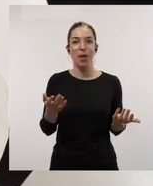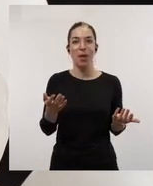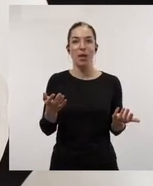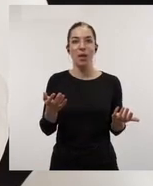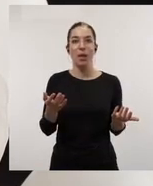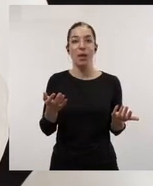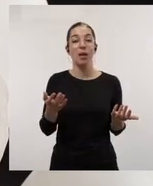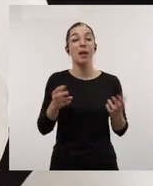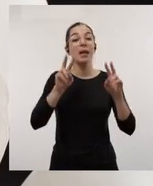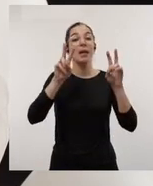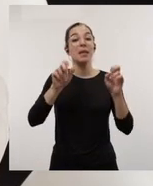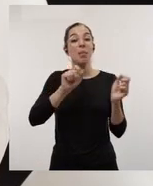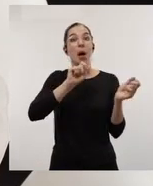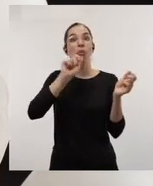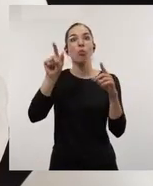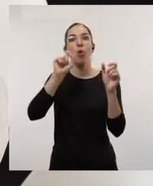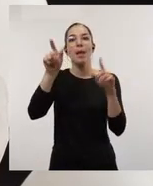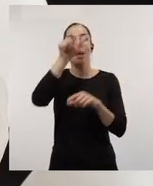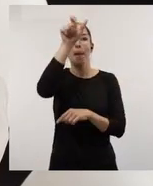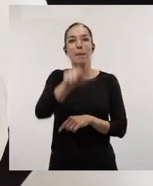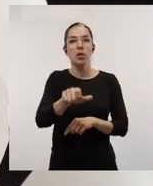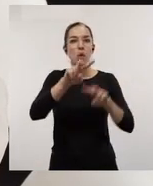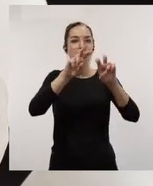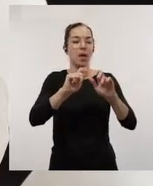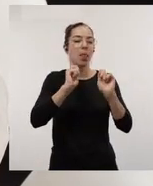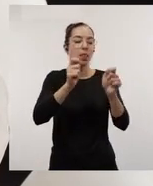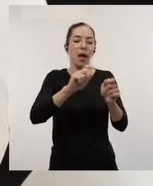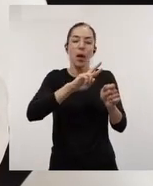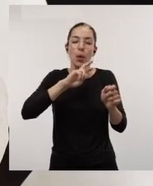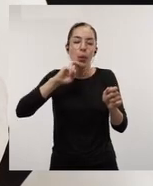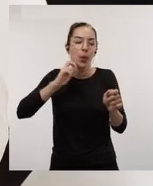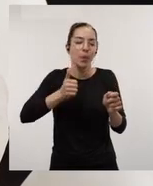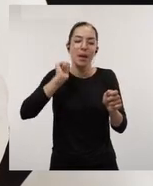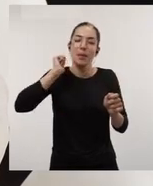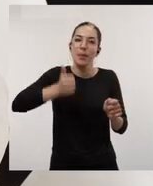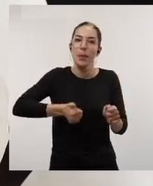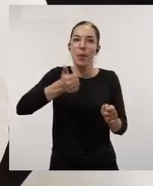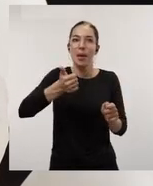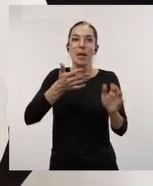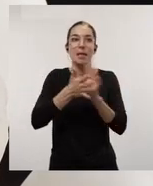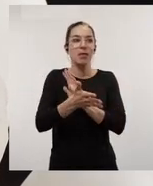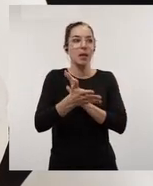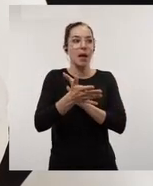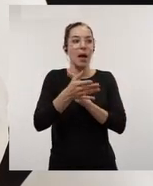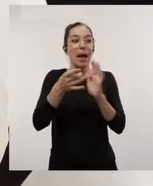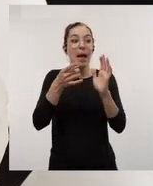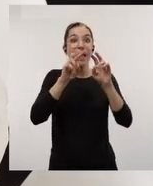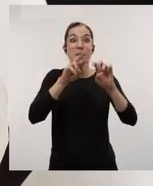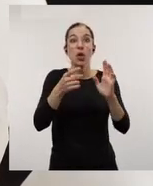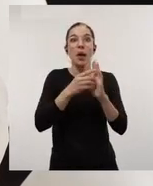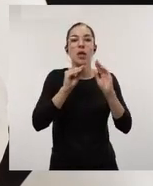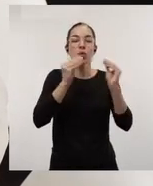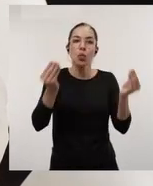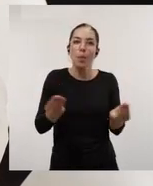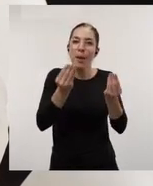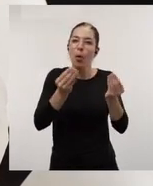movilidad enriquece al investigador y fortalece y mejora, aumenta la calidad de